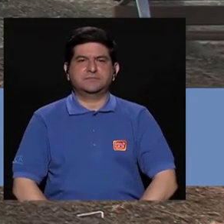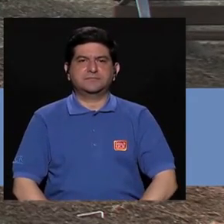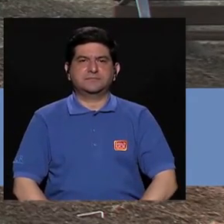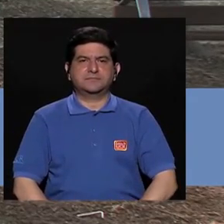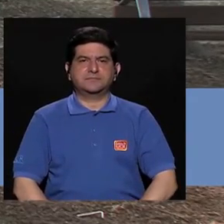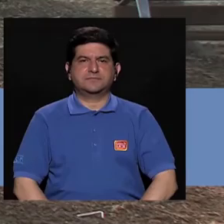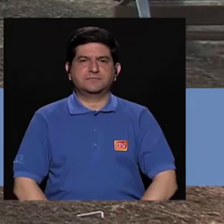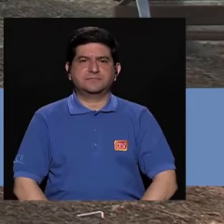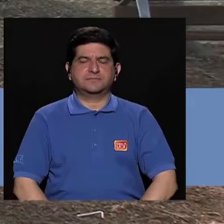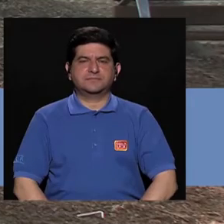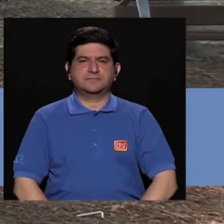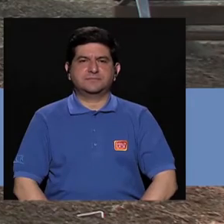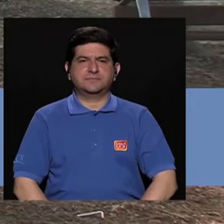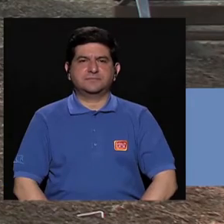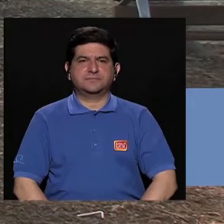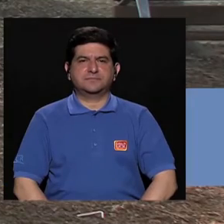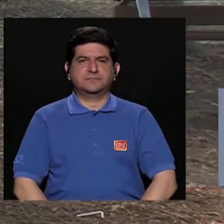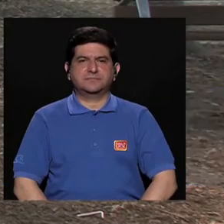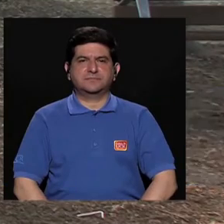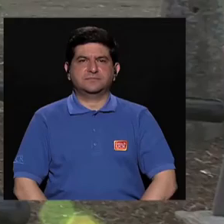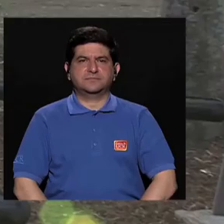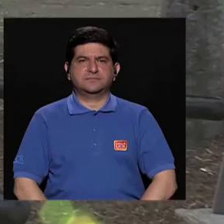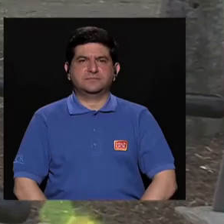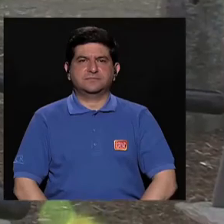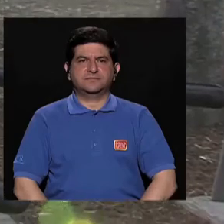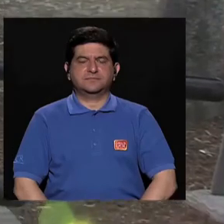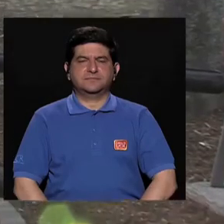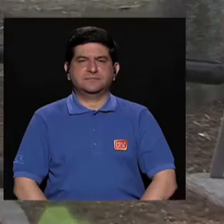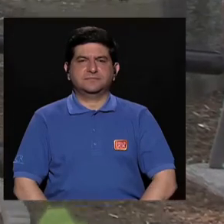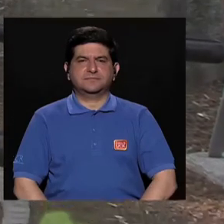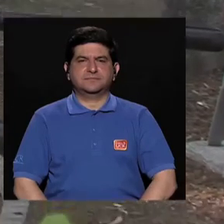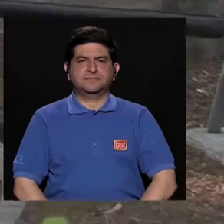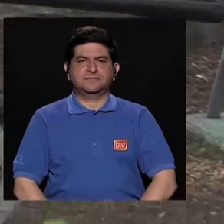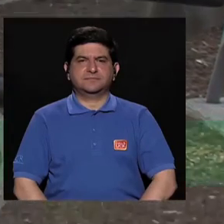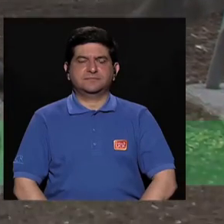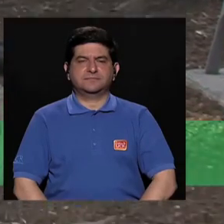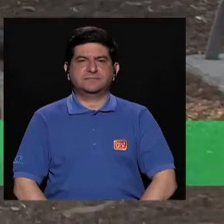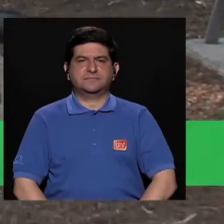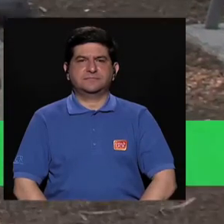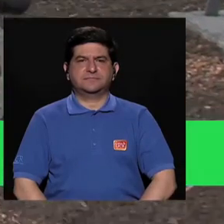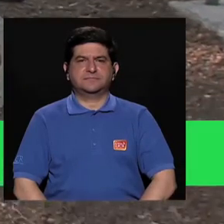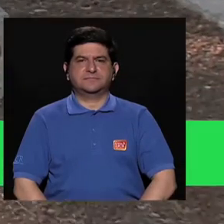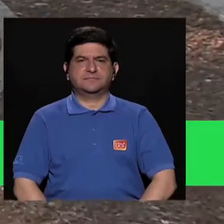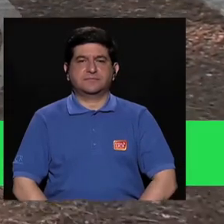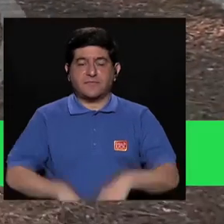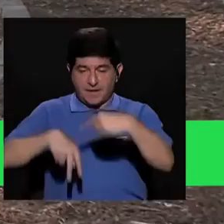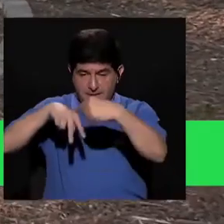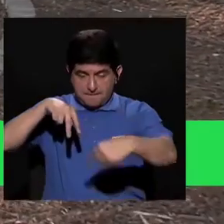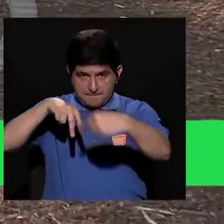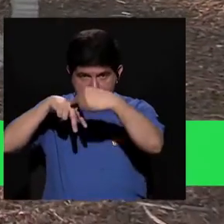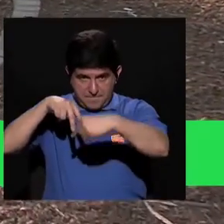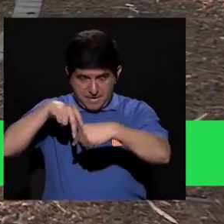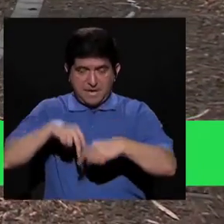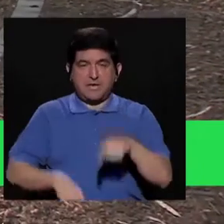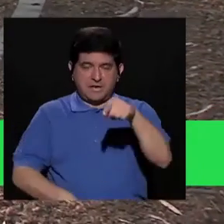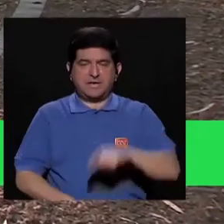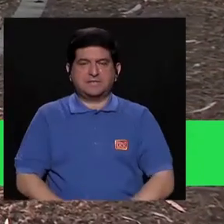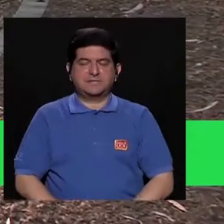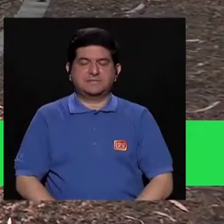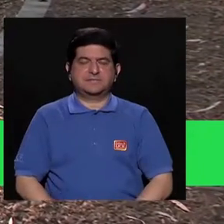subimos y bajamos. La cabeza al arriba, al frente, y subimos y bajamos. Las piernas atrás están flexionadas.